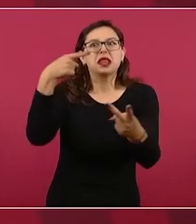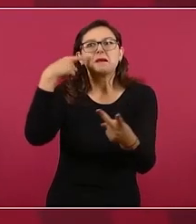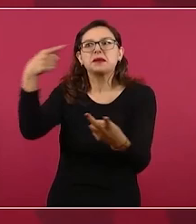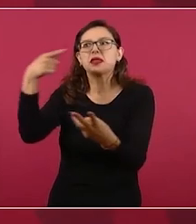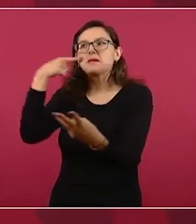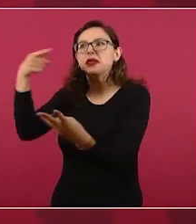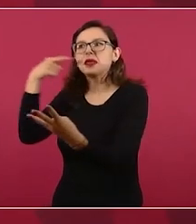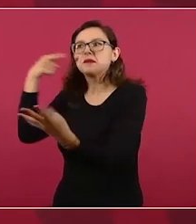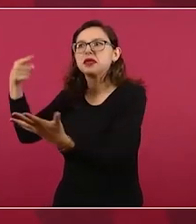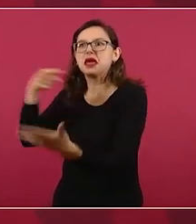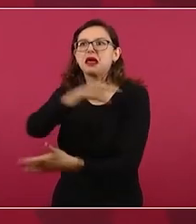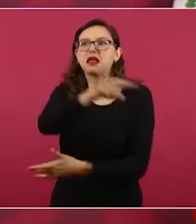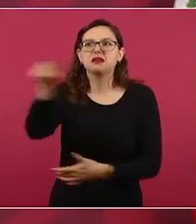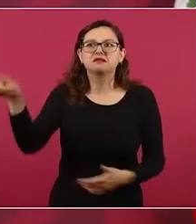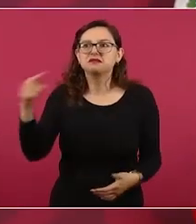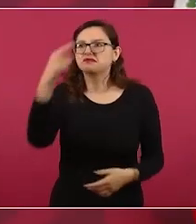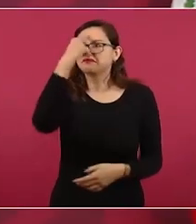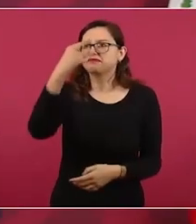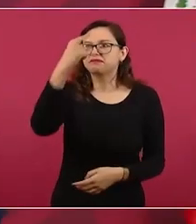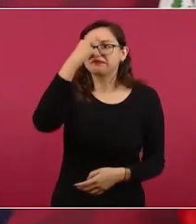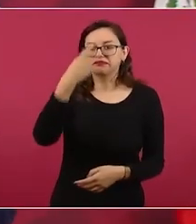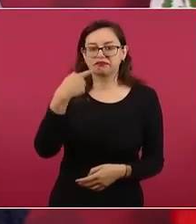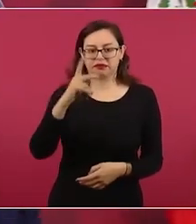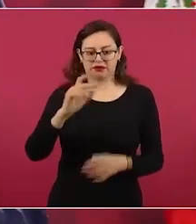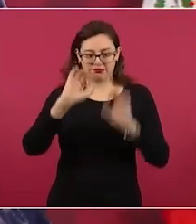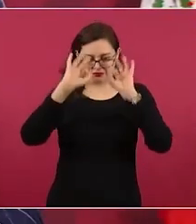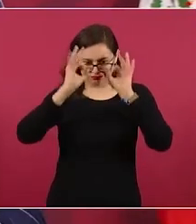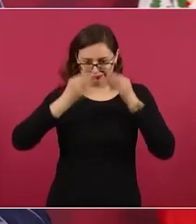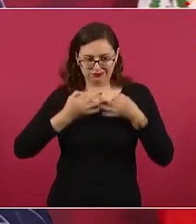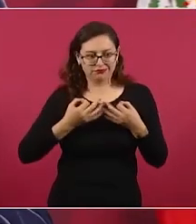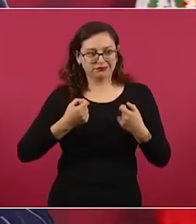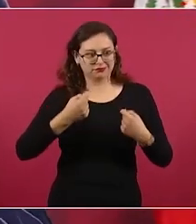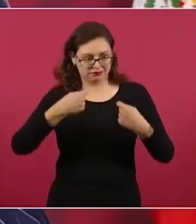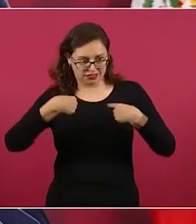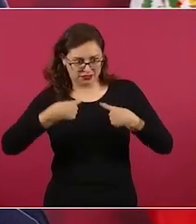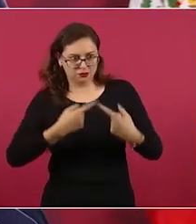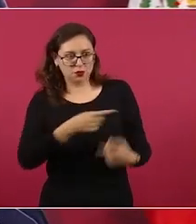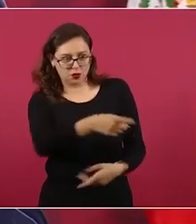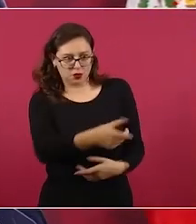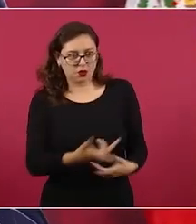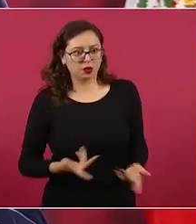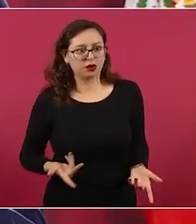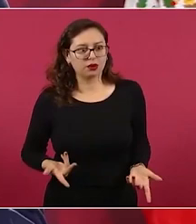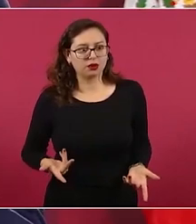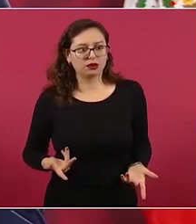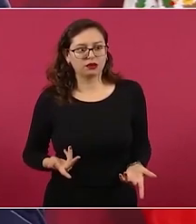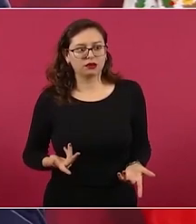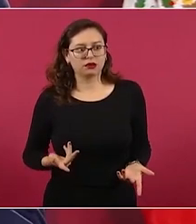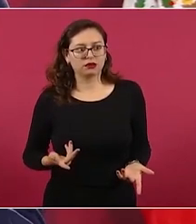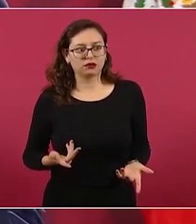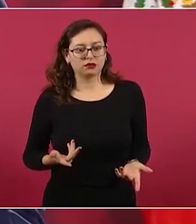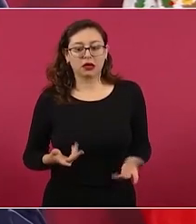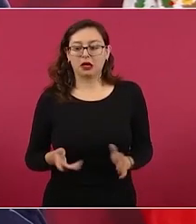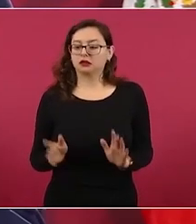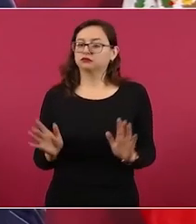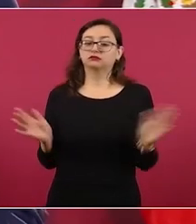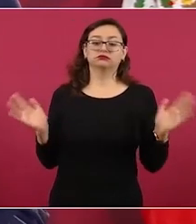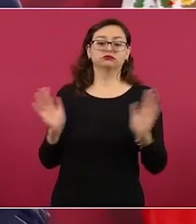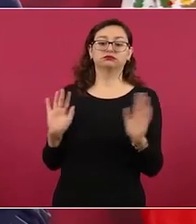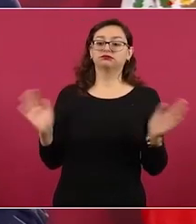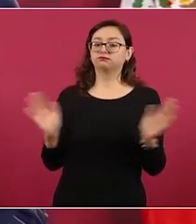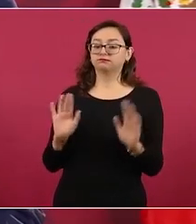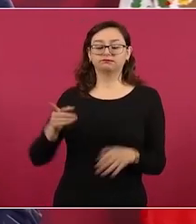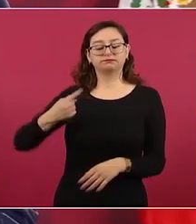O sea, ellos son puros, aunque sean